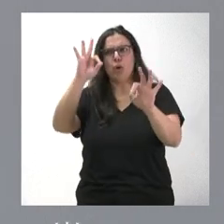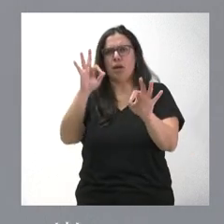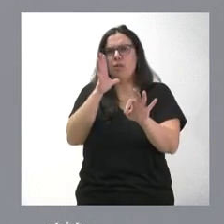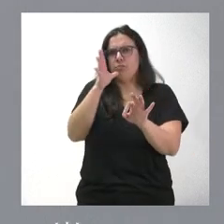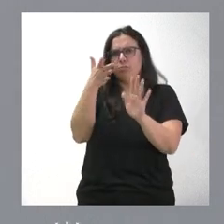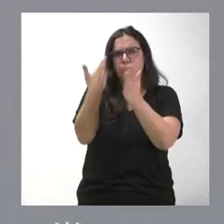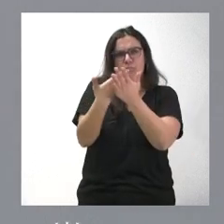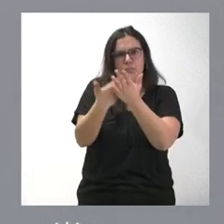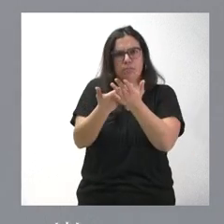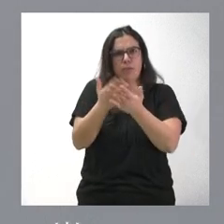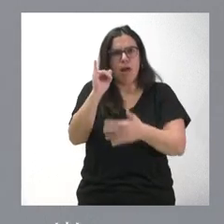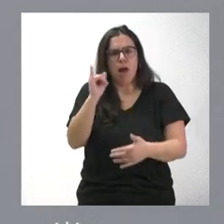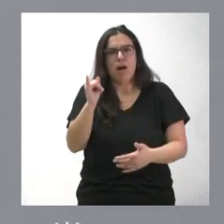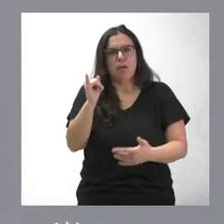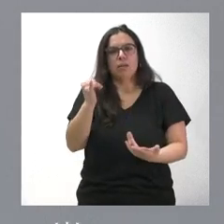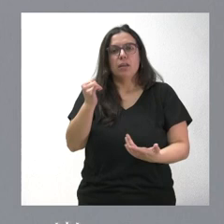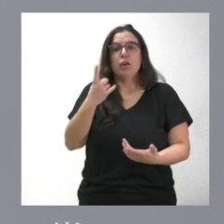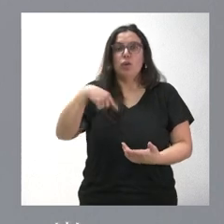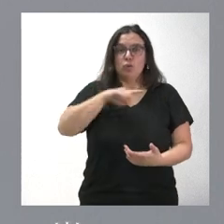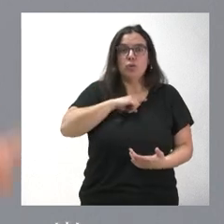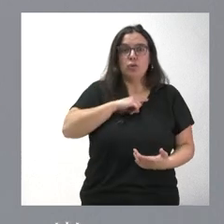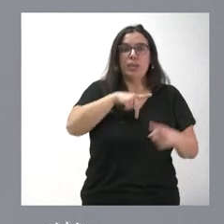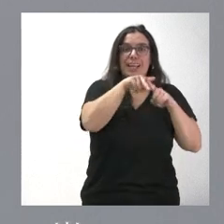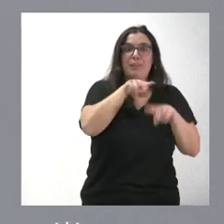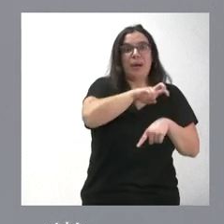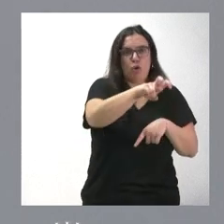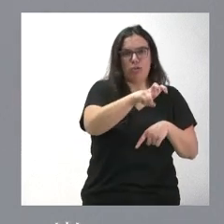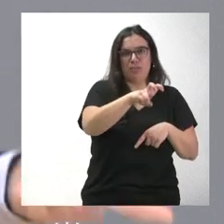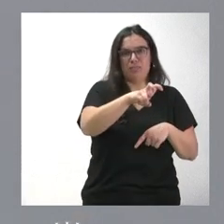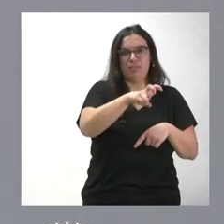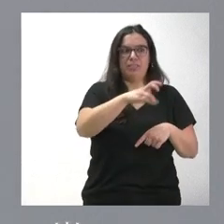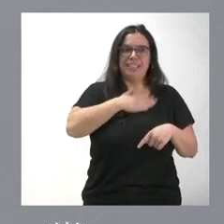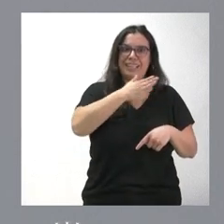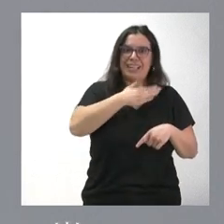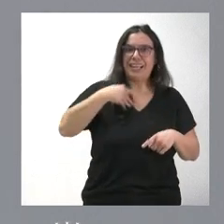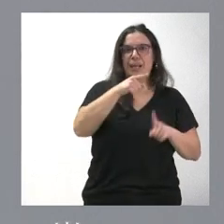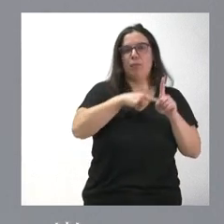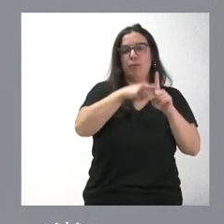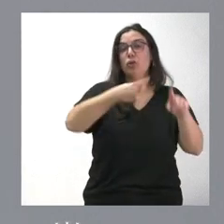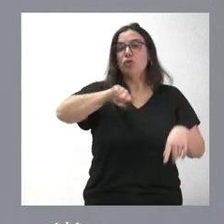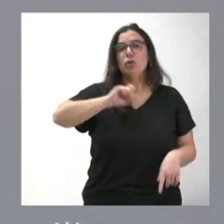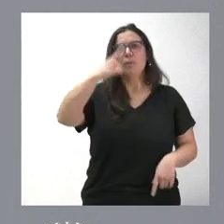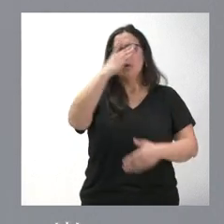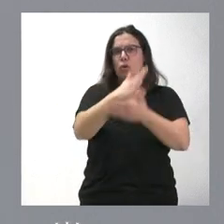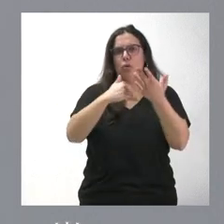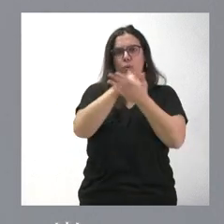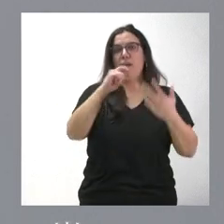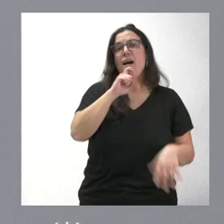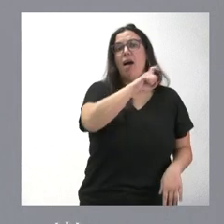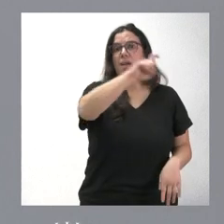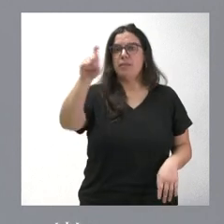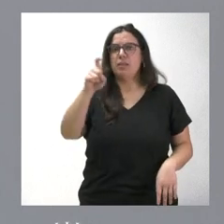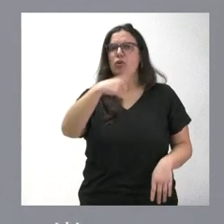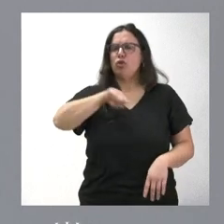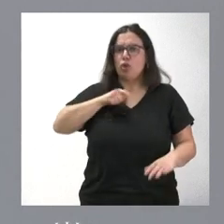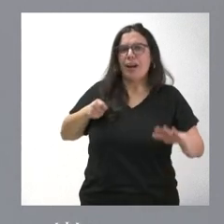sólidos y la Administración autónoma tiene algunos instrumentos que son los que queremos usar. Saben ustedes que la Nuestra Fuerza de Comunidad Autónoma que anunció que presentaríamos